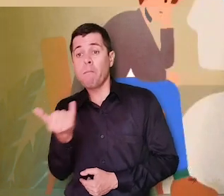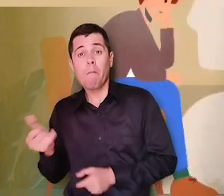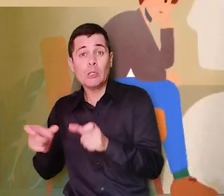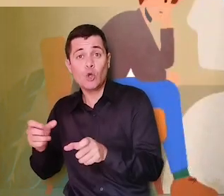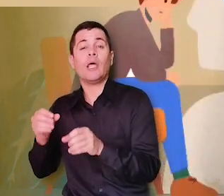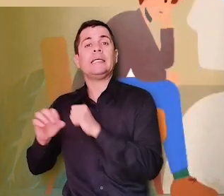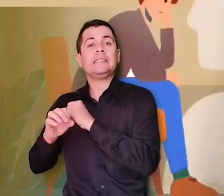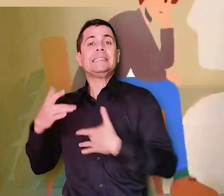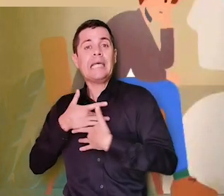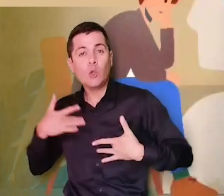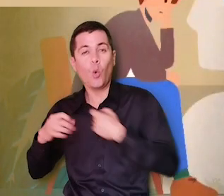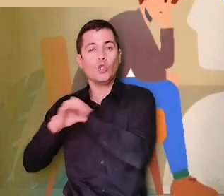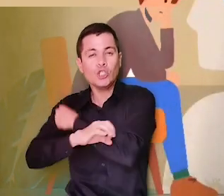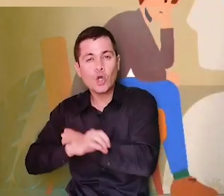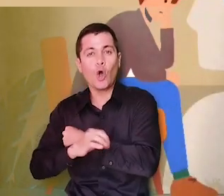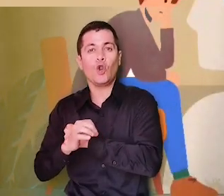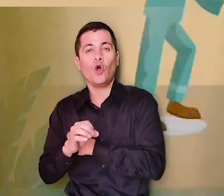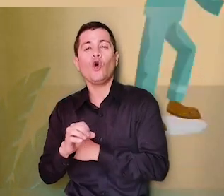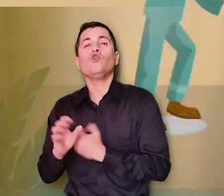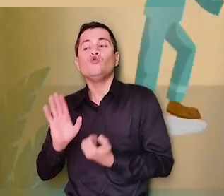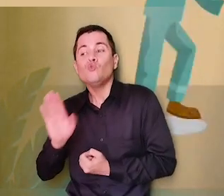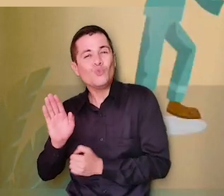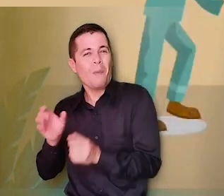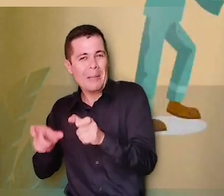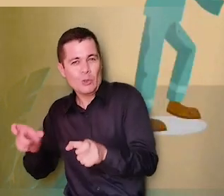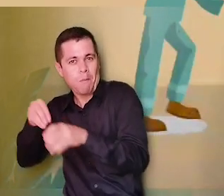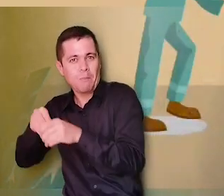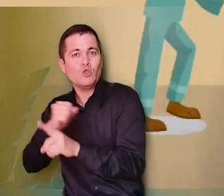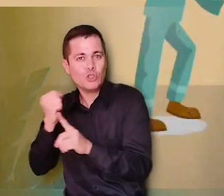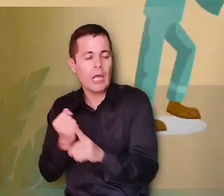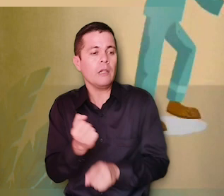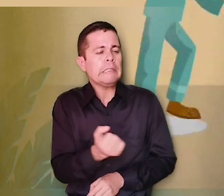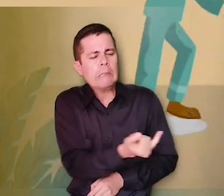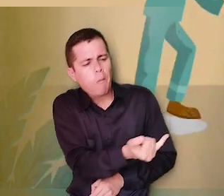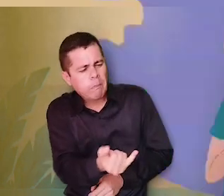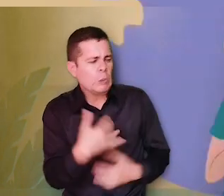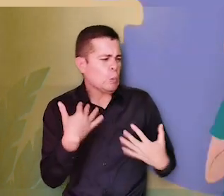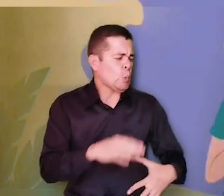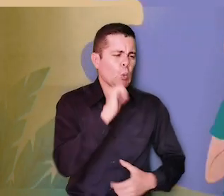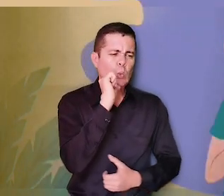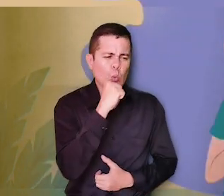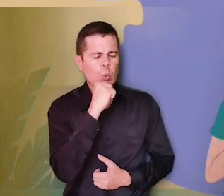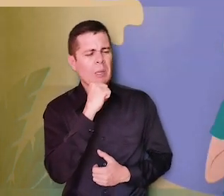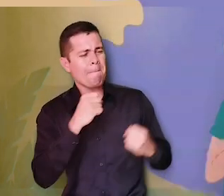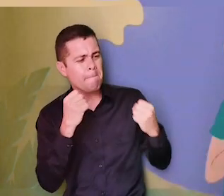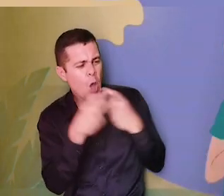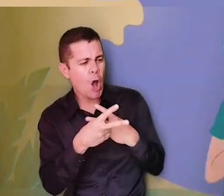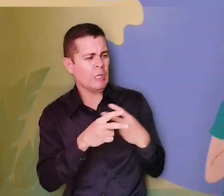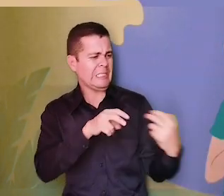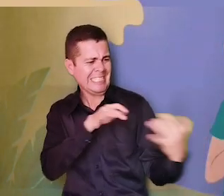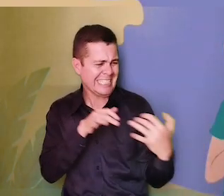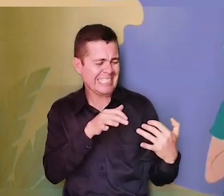psicólogos y trabajadores sociales tratar los daños físicos y entender el sufrimiento emocional de quienes han experimentado un hecho